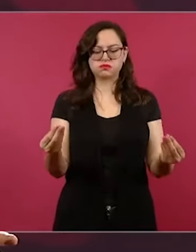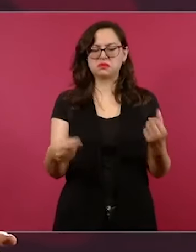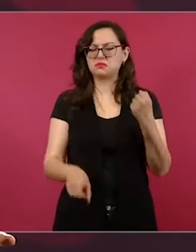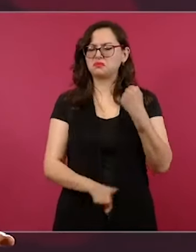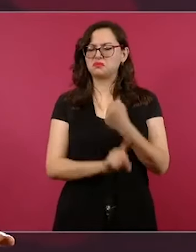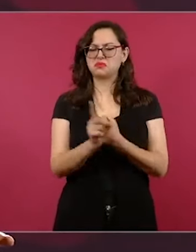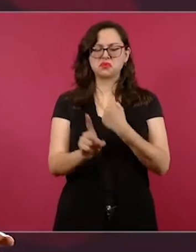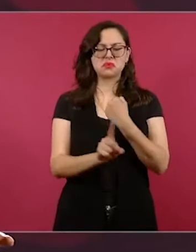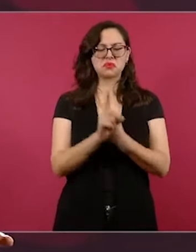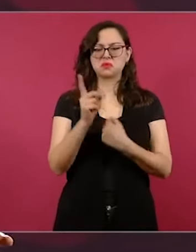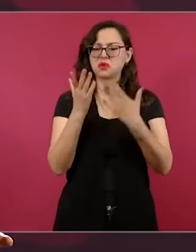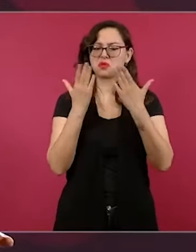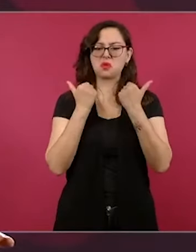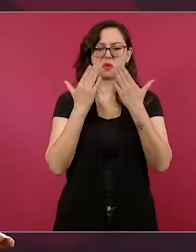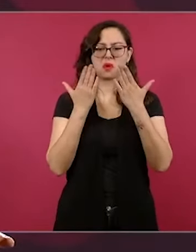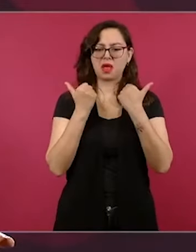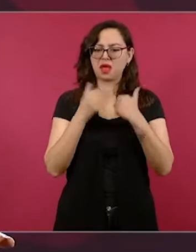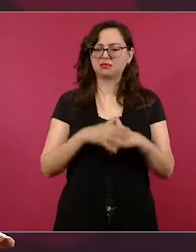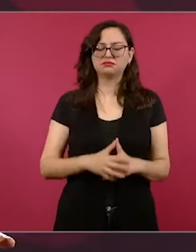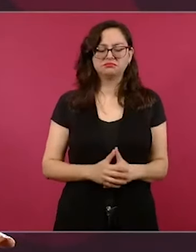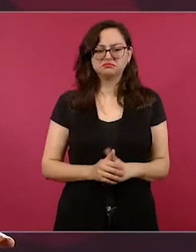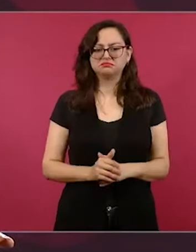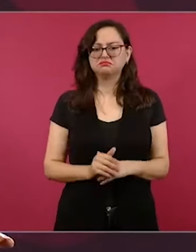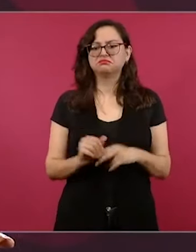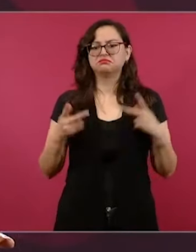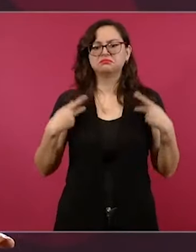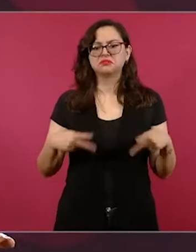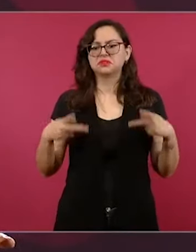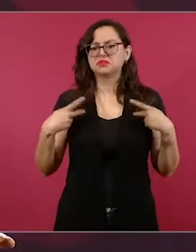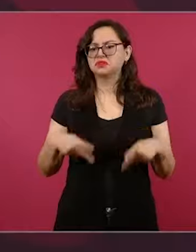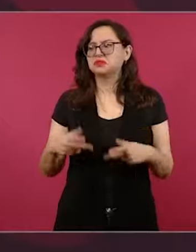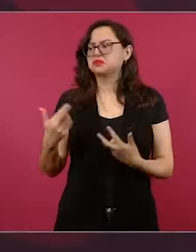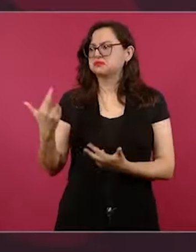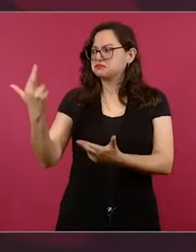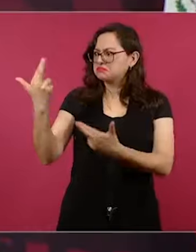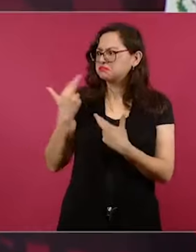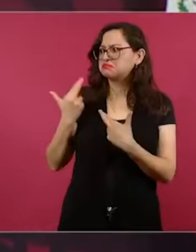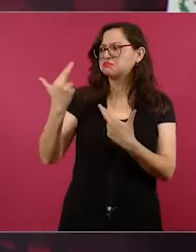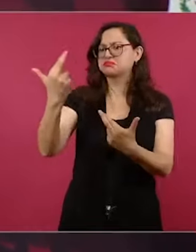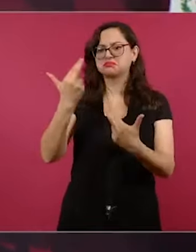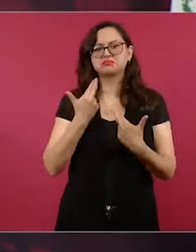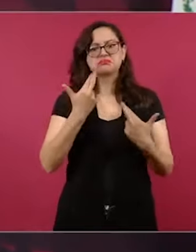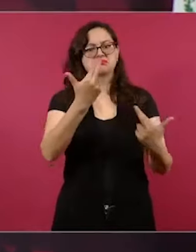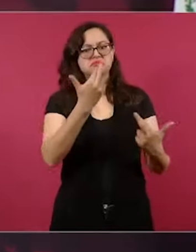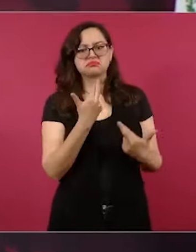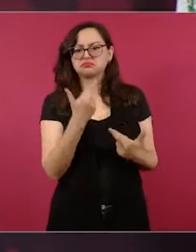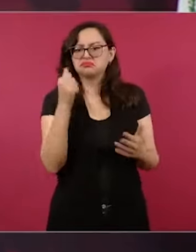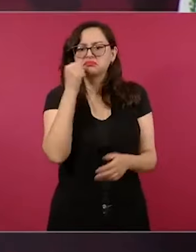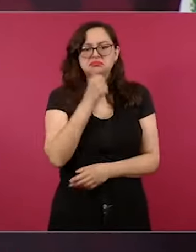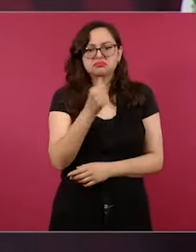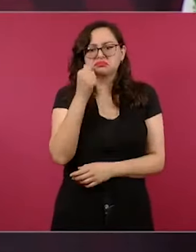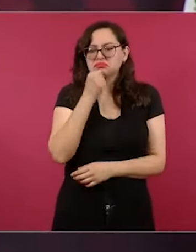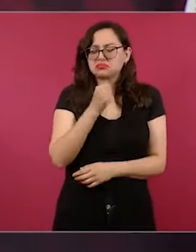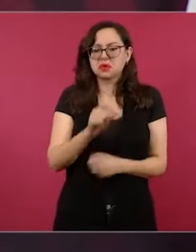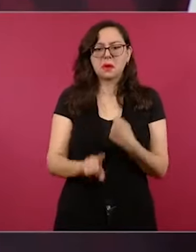ha sido muy respetuosa conmigo,